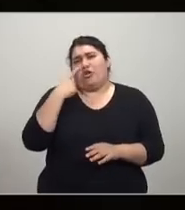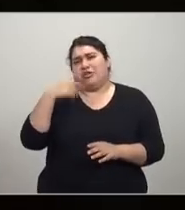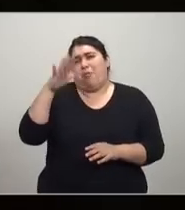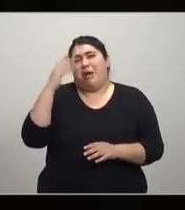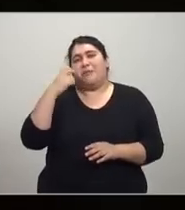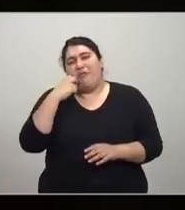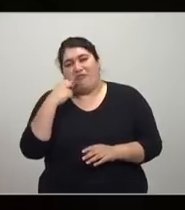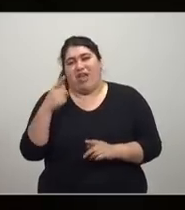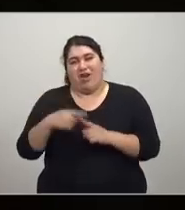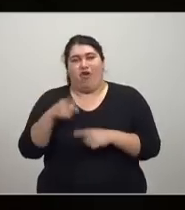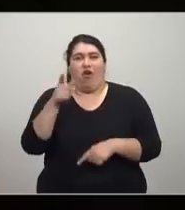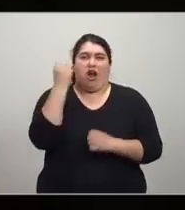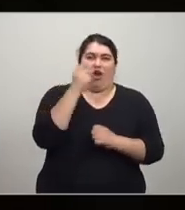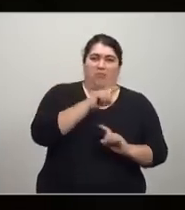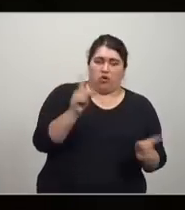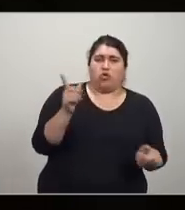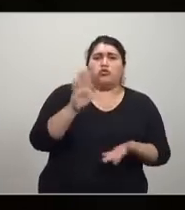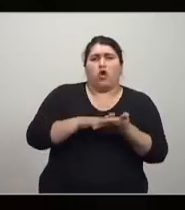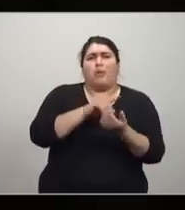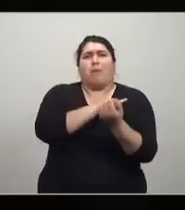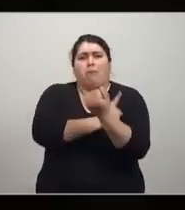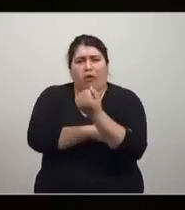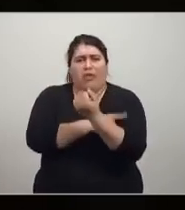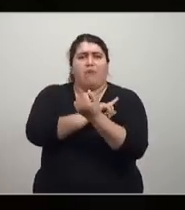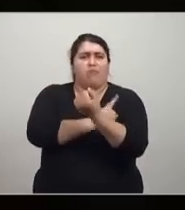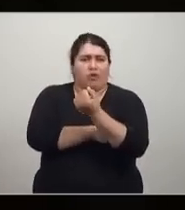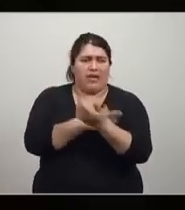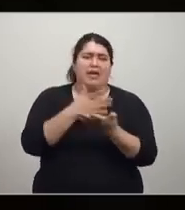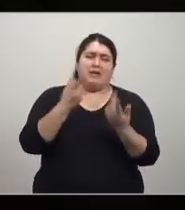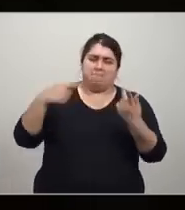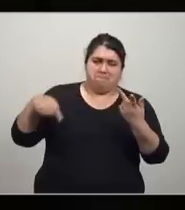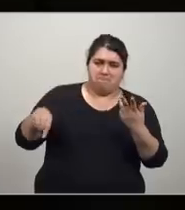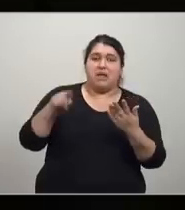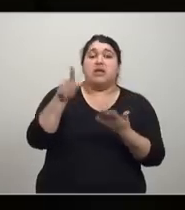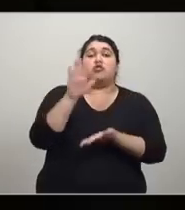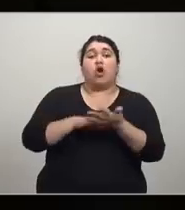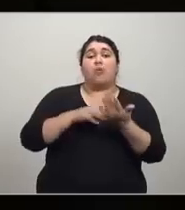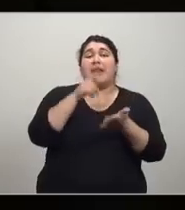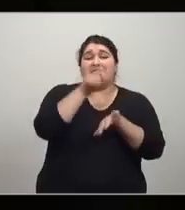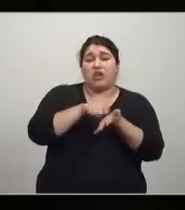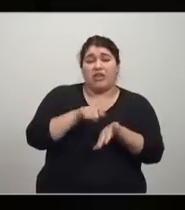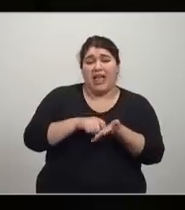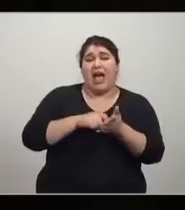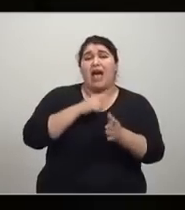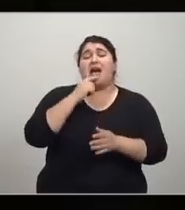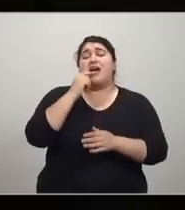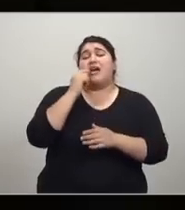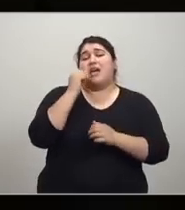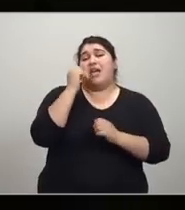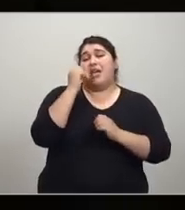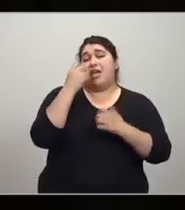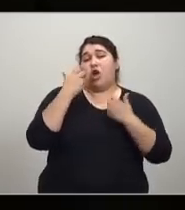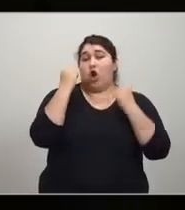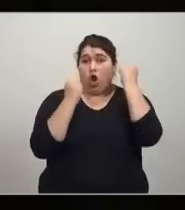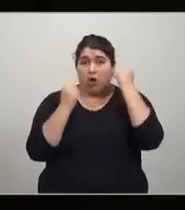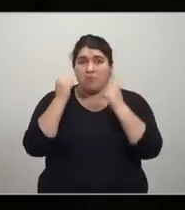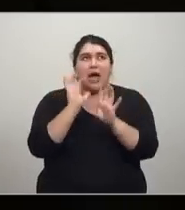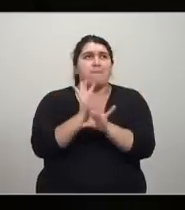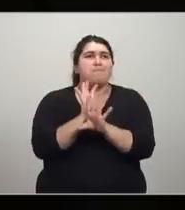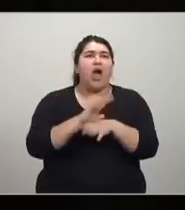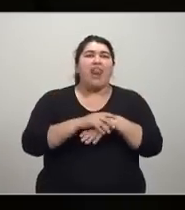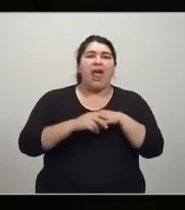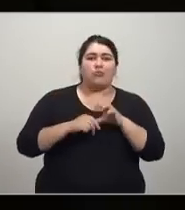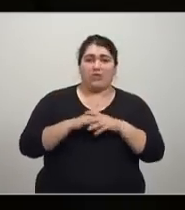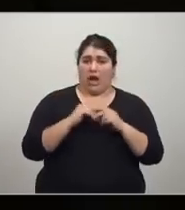90 años, que hablaba mucho del poder, que es John Kennedy Galbraith. tal teoría económica no es neutral, queridos jóvenes. Es el